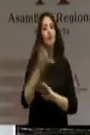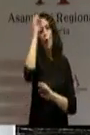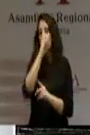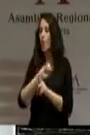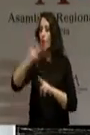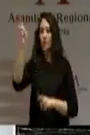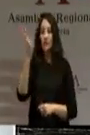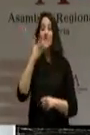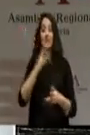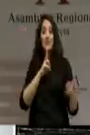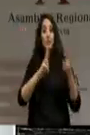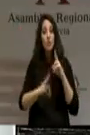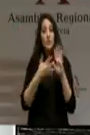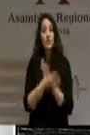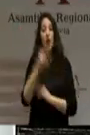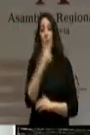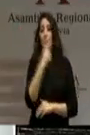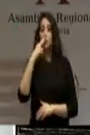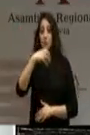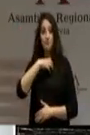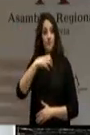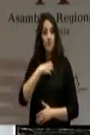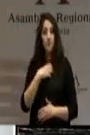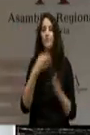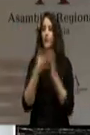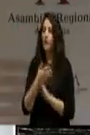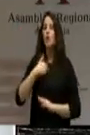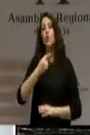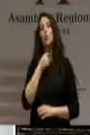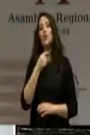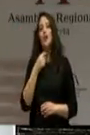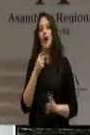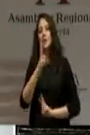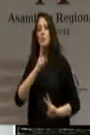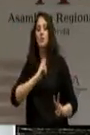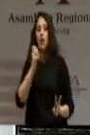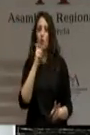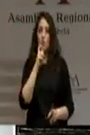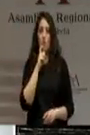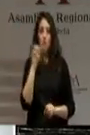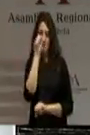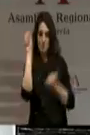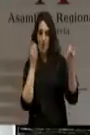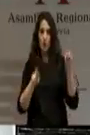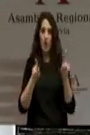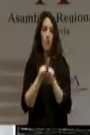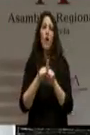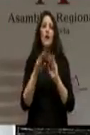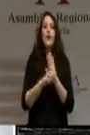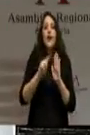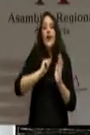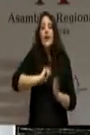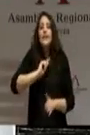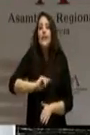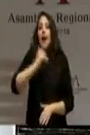su respuesta es que no se puede comprometer a ello, me gustaría que me contestara a esta pregunta. ¿Cuál es el código ético por el que